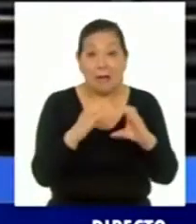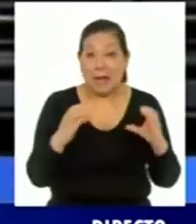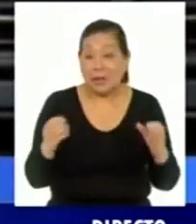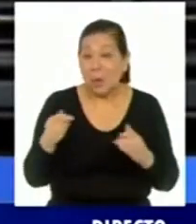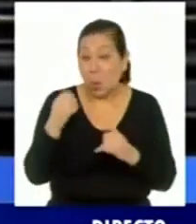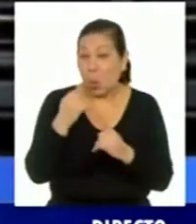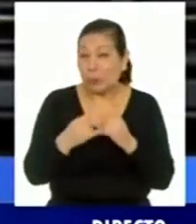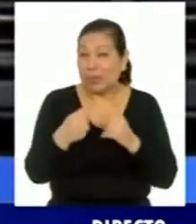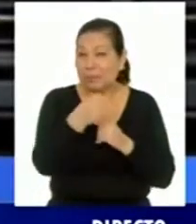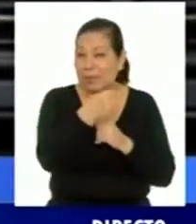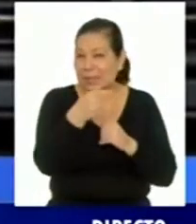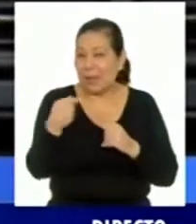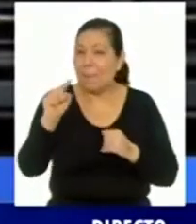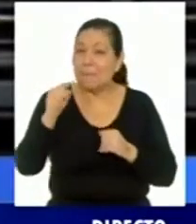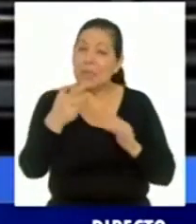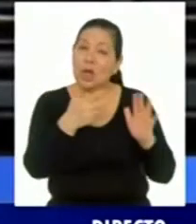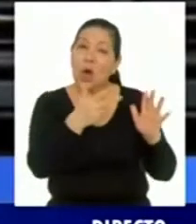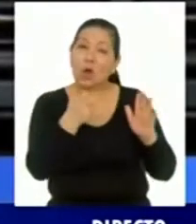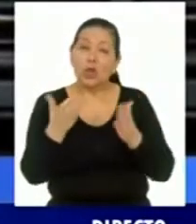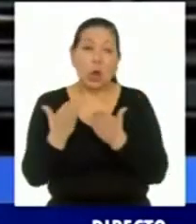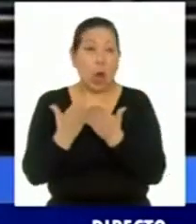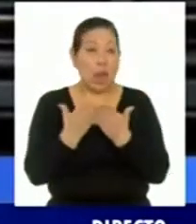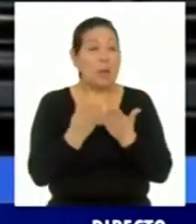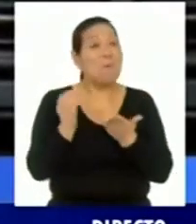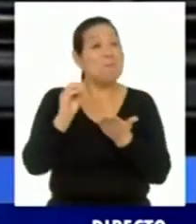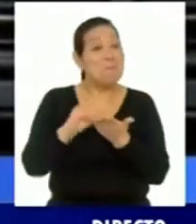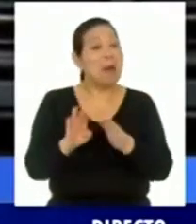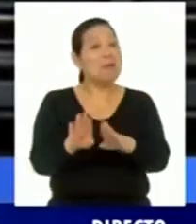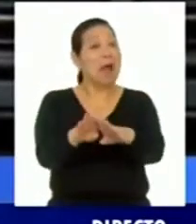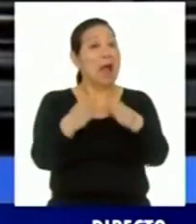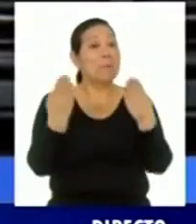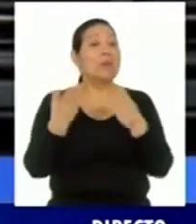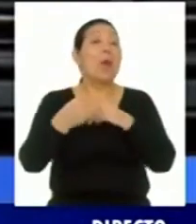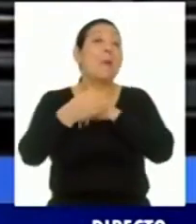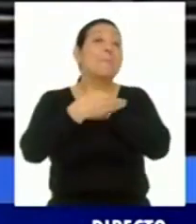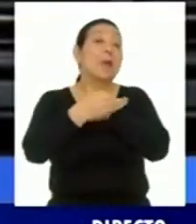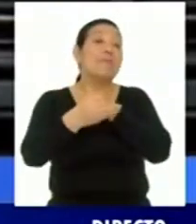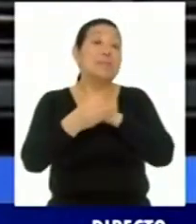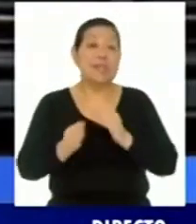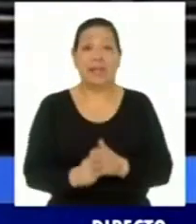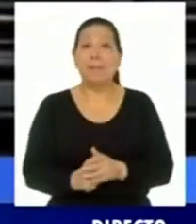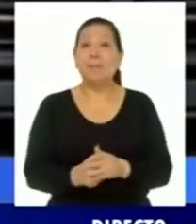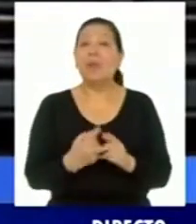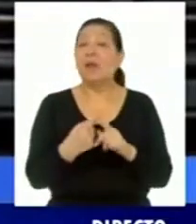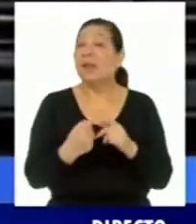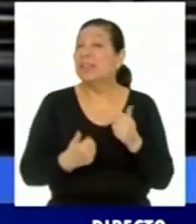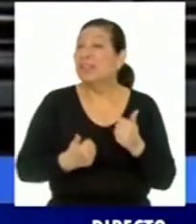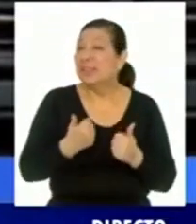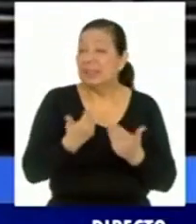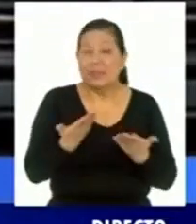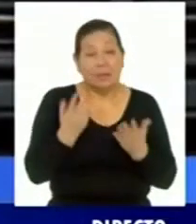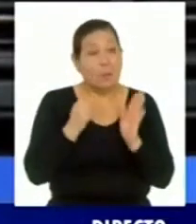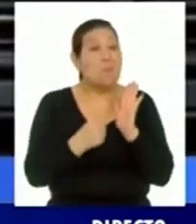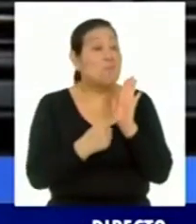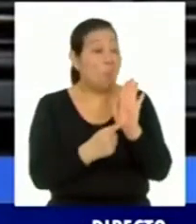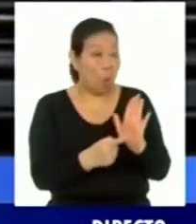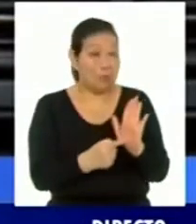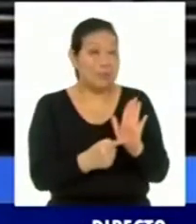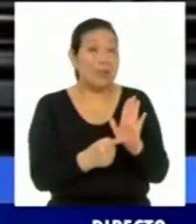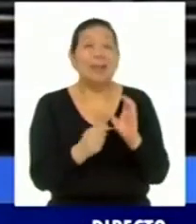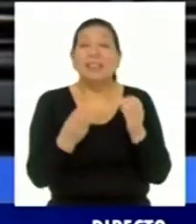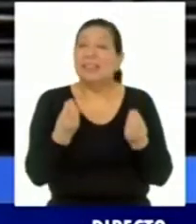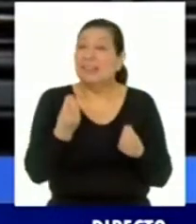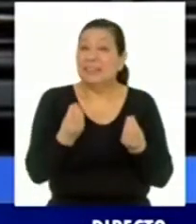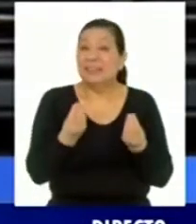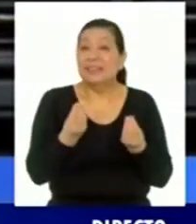semana se han abierto 1.800 escuelas más en las zonas rurales del país, con lo cual estamos demostrando que el plan